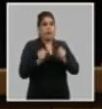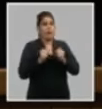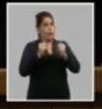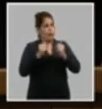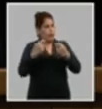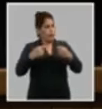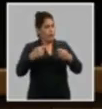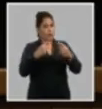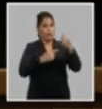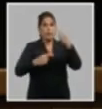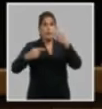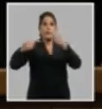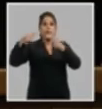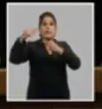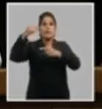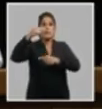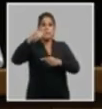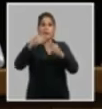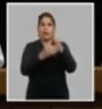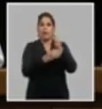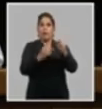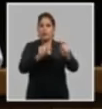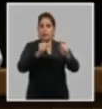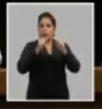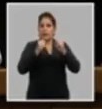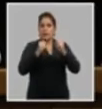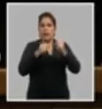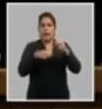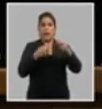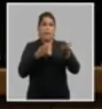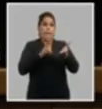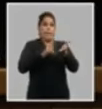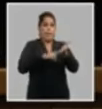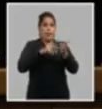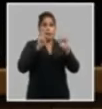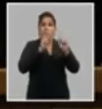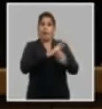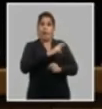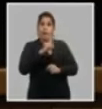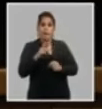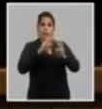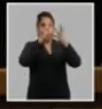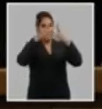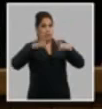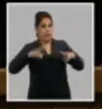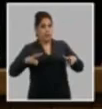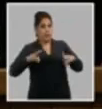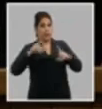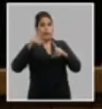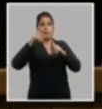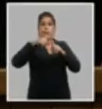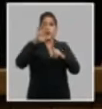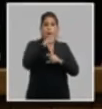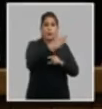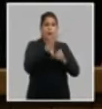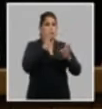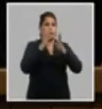en particular fortalecer el activismo revolucionario en las redes sociales digitales